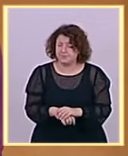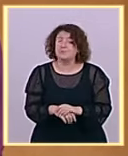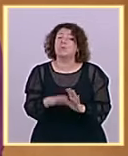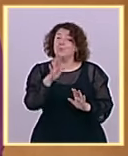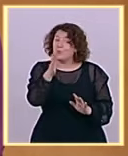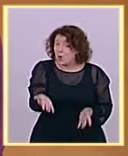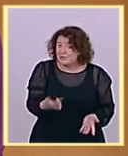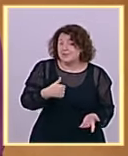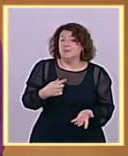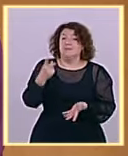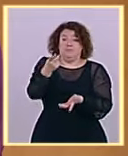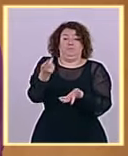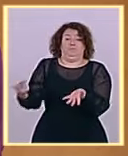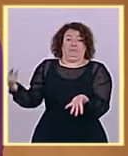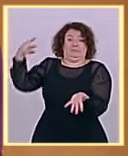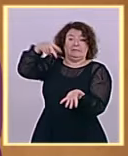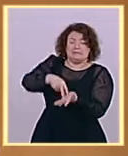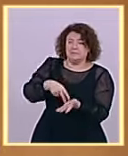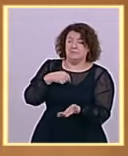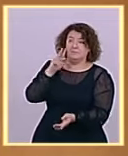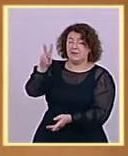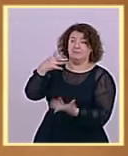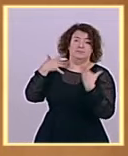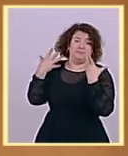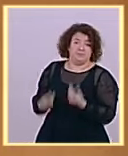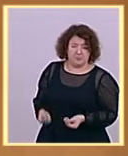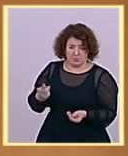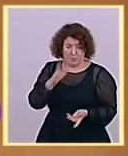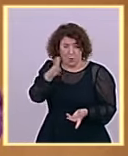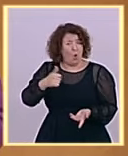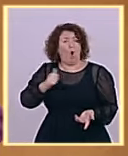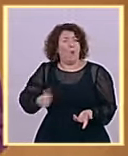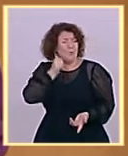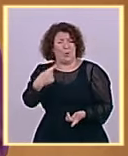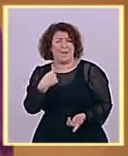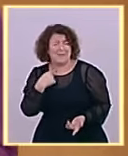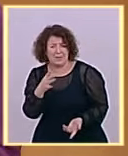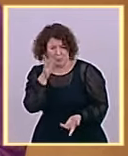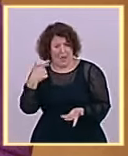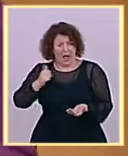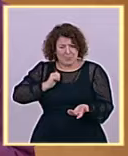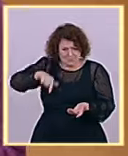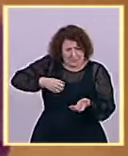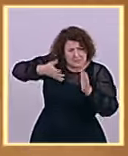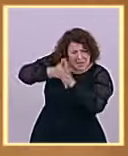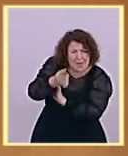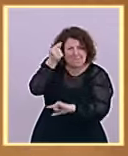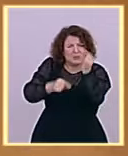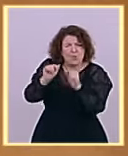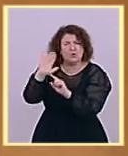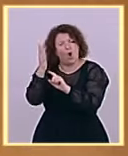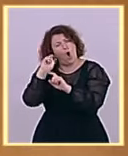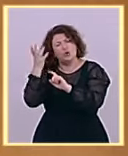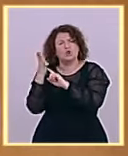alternativa presupuestaria y ha obviado esa oportunidad. Y, señor Feijóo, a usted le parece que los datos